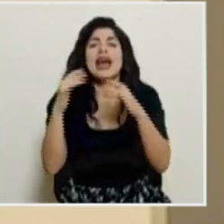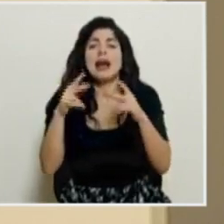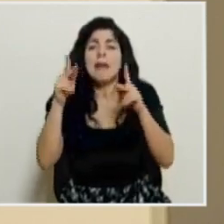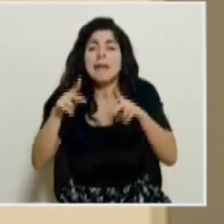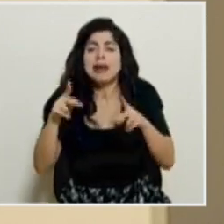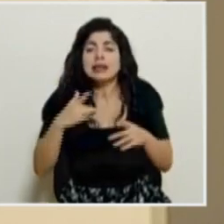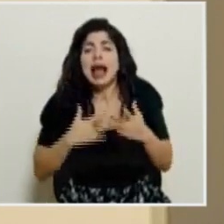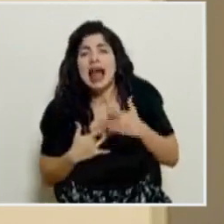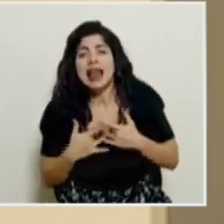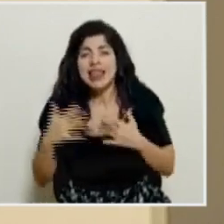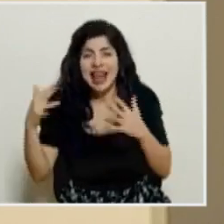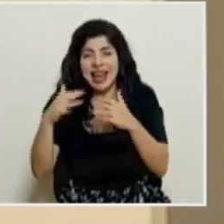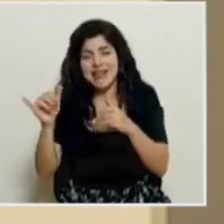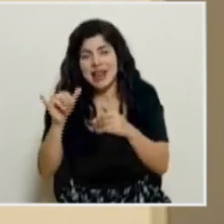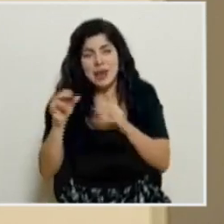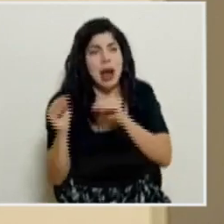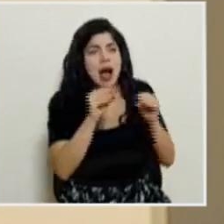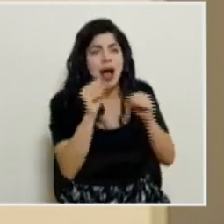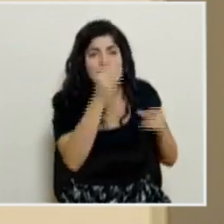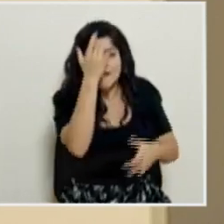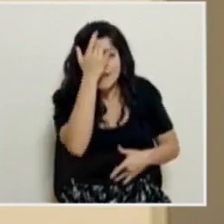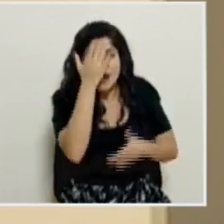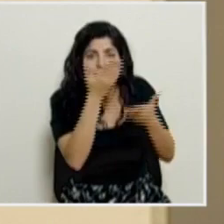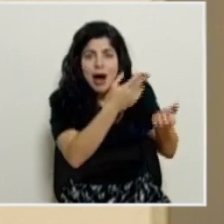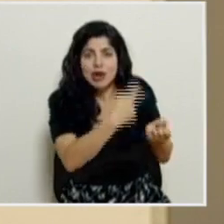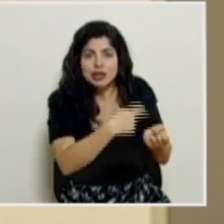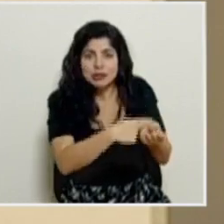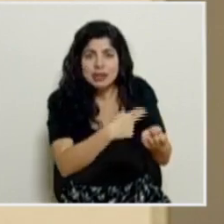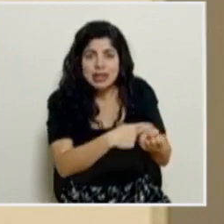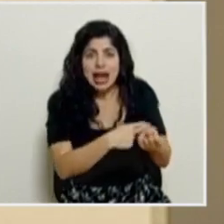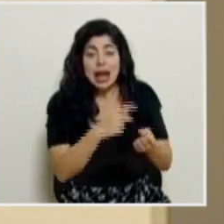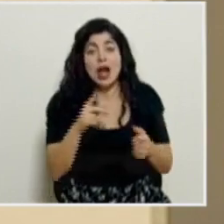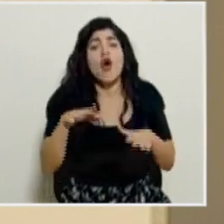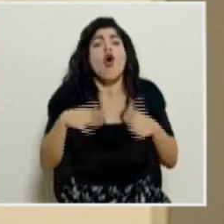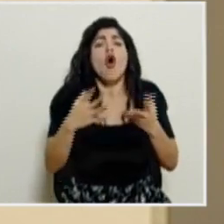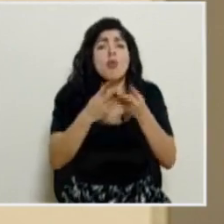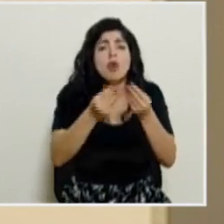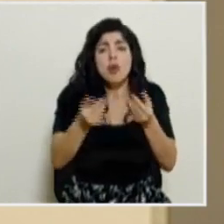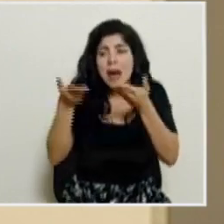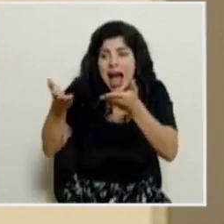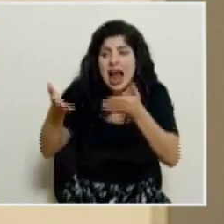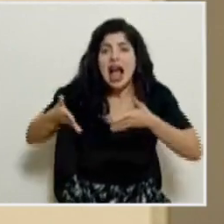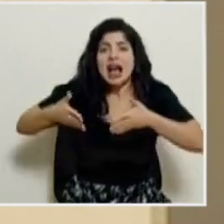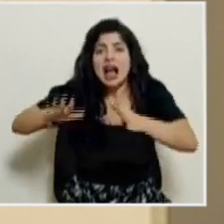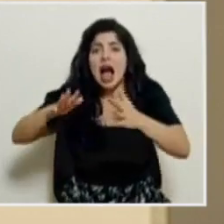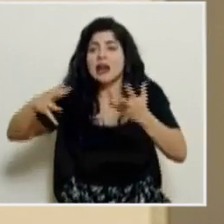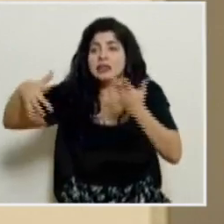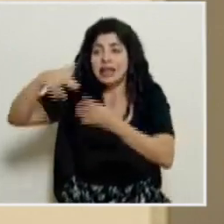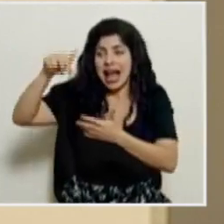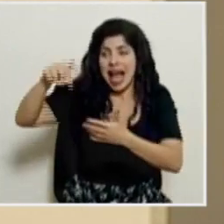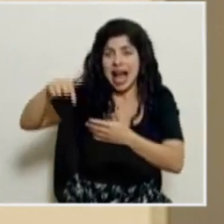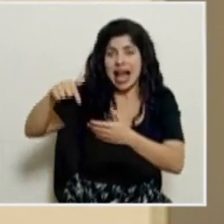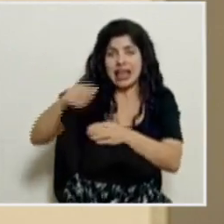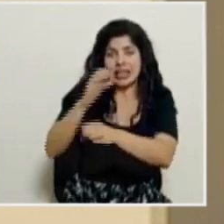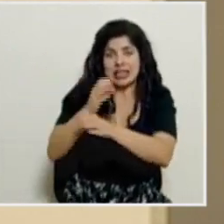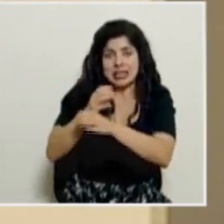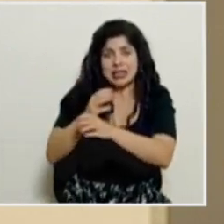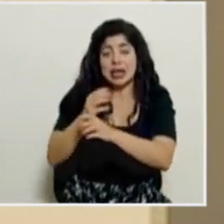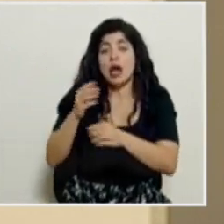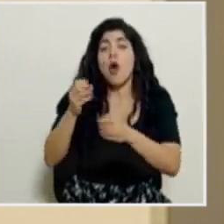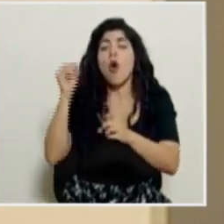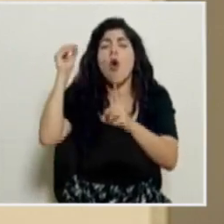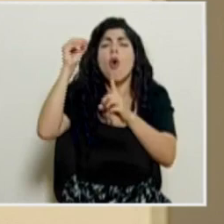Tenemos que trabajarlo en el campo, tenemos que ganar la batalla en el campo y el objetivo, la meta es no